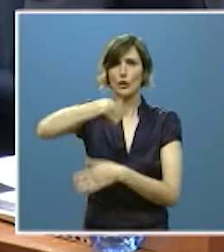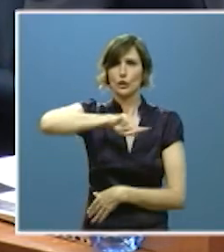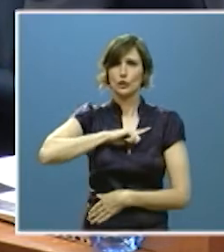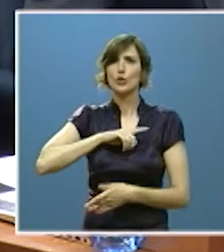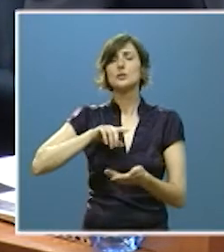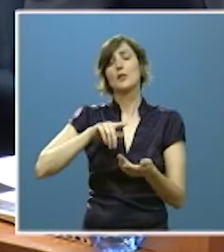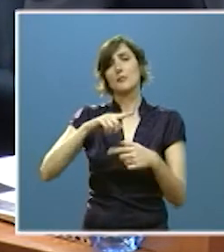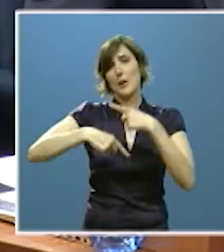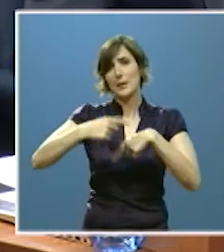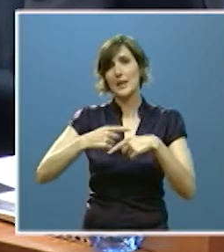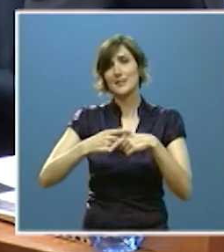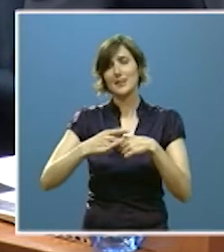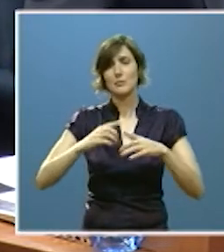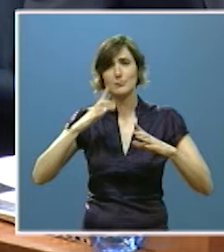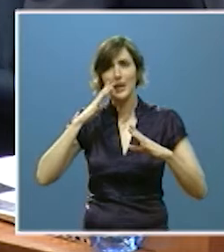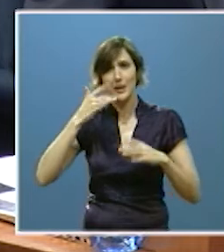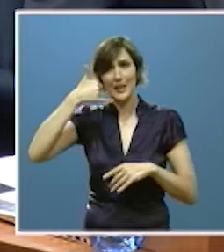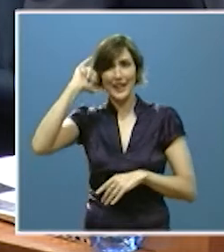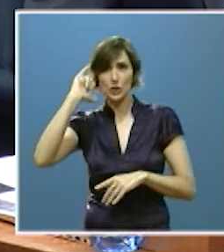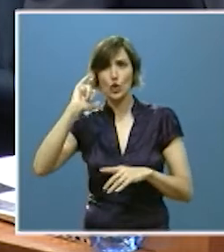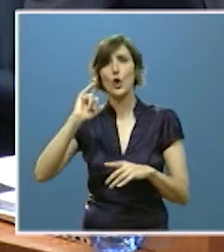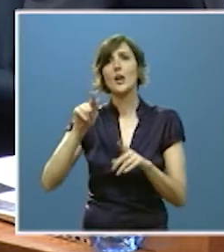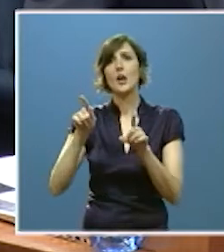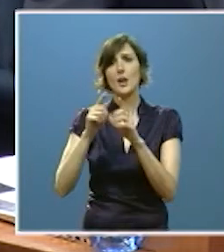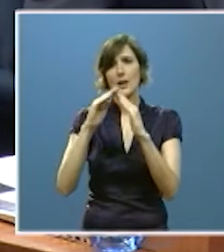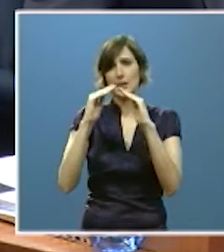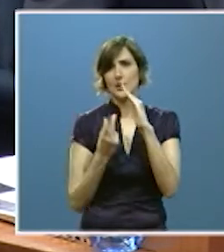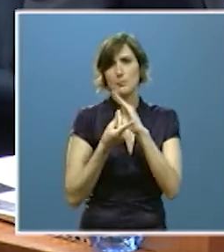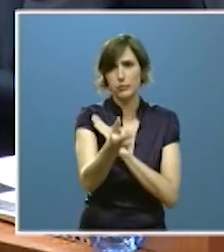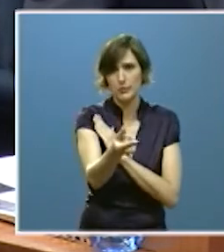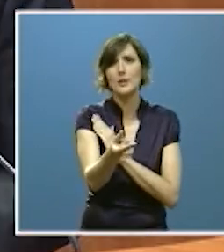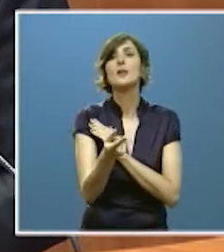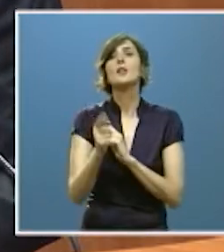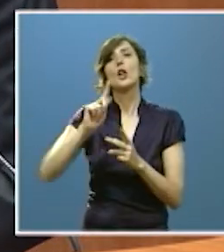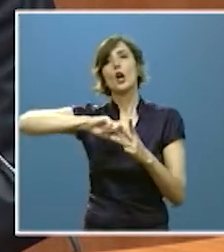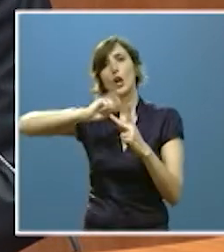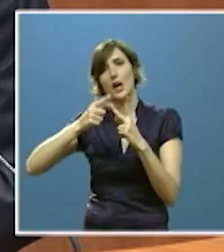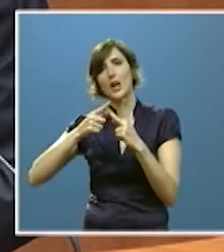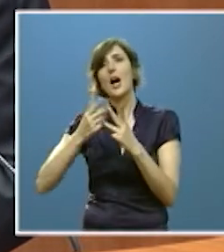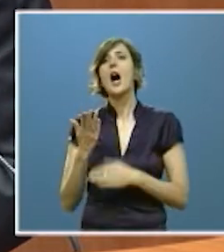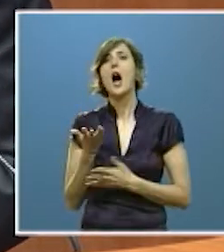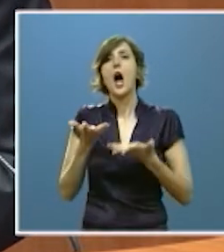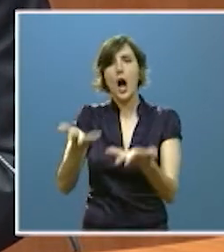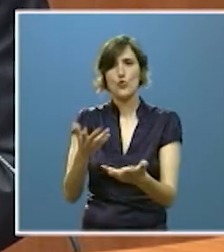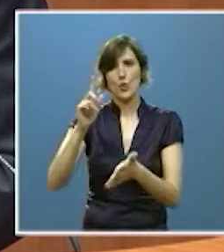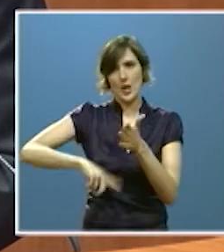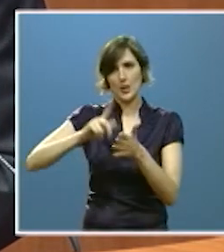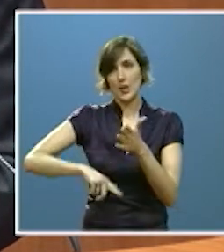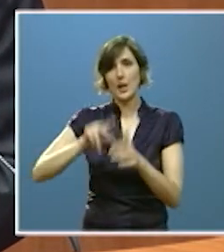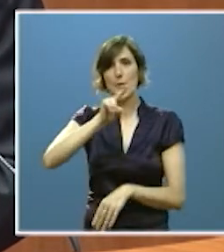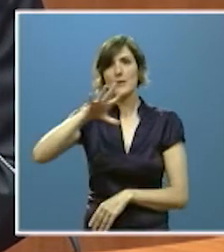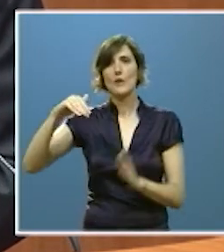riesgo de desahucio segundo las ayudas al alquiler que en esta legislatura beneficiarán a más de 25